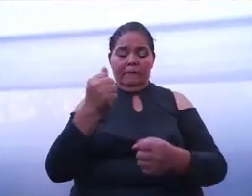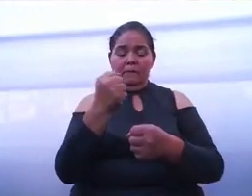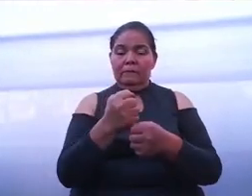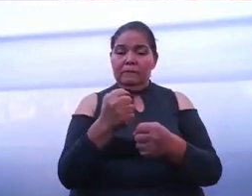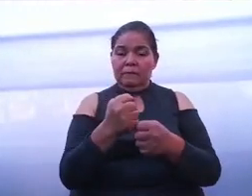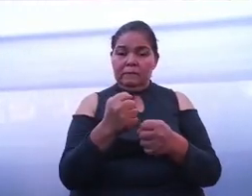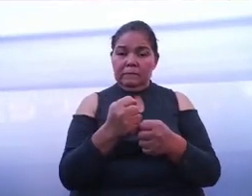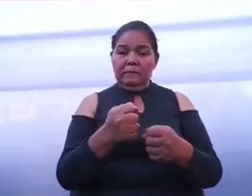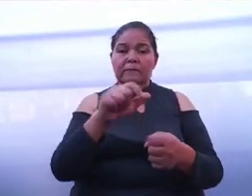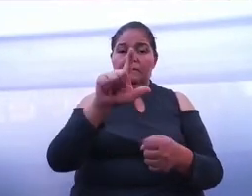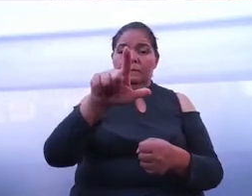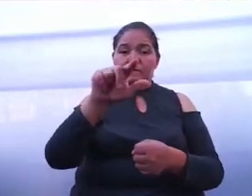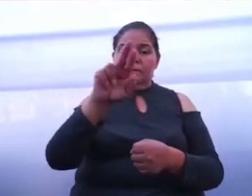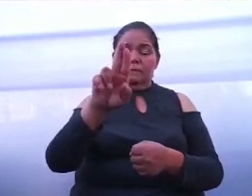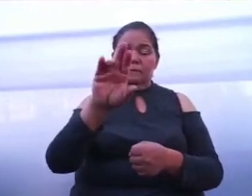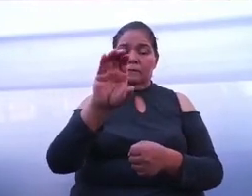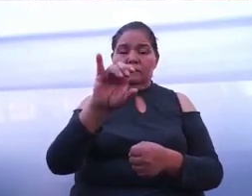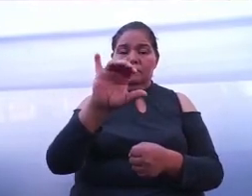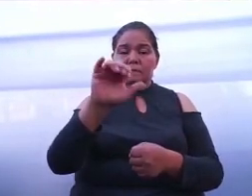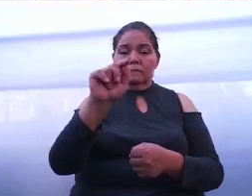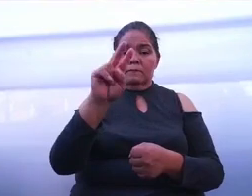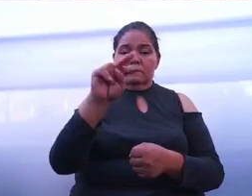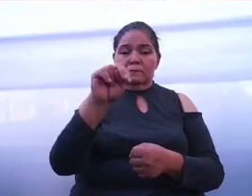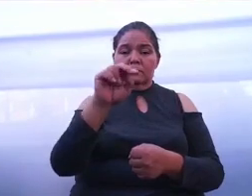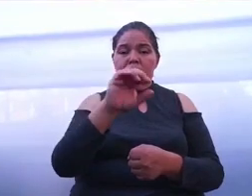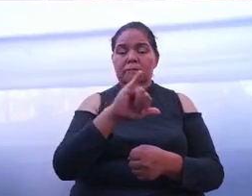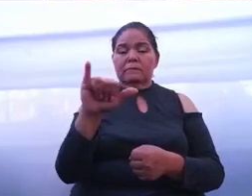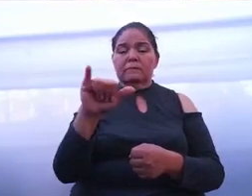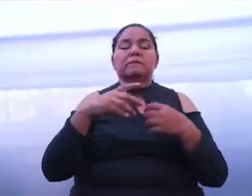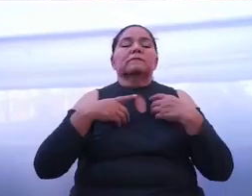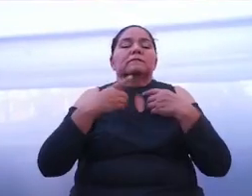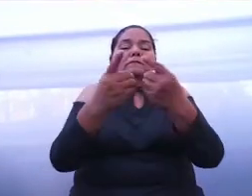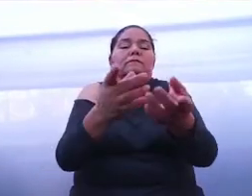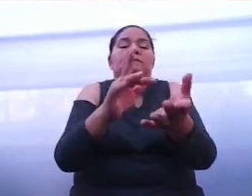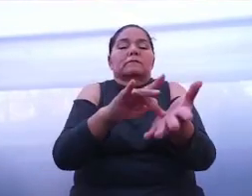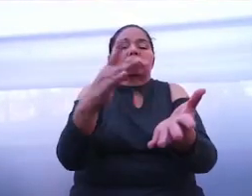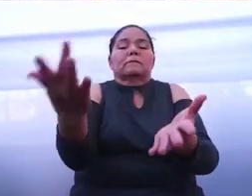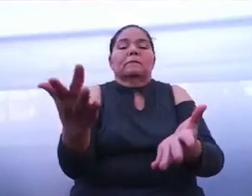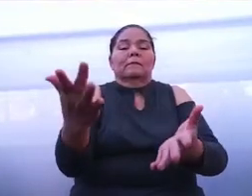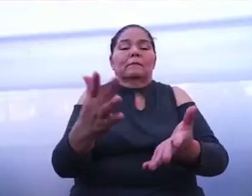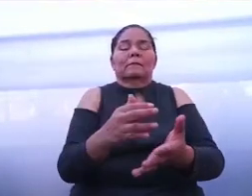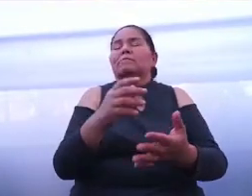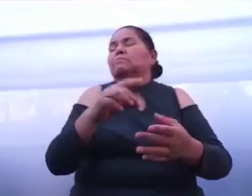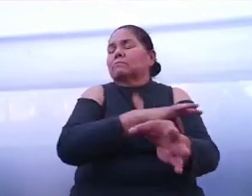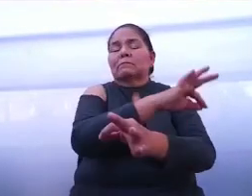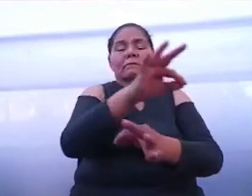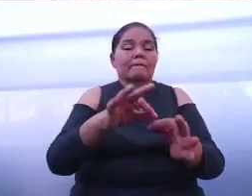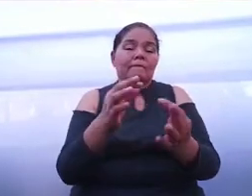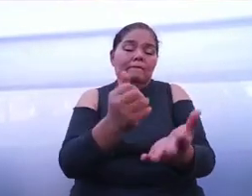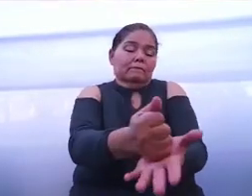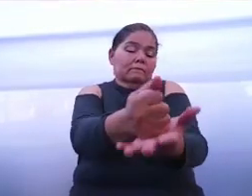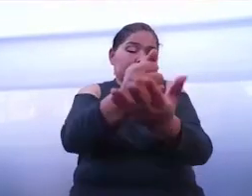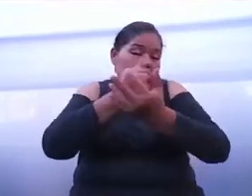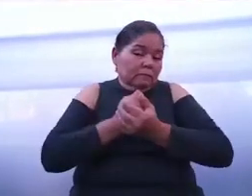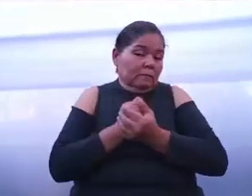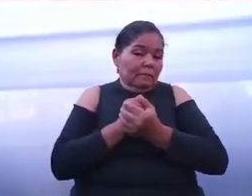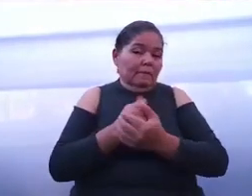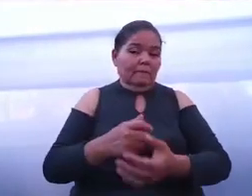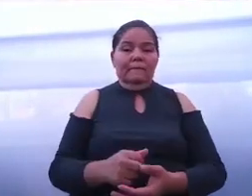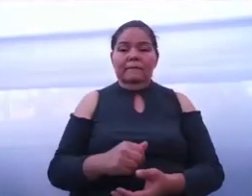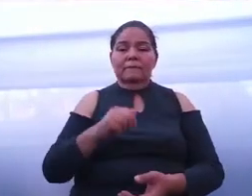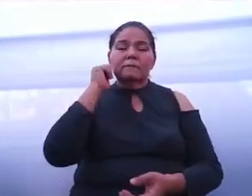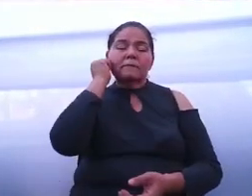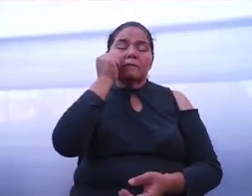Sofía, a quienes les doy las gracias por su apoyo, por impulsarme